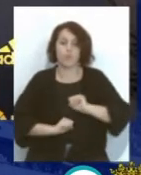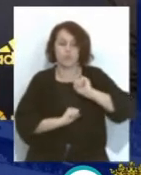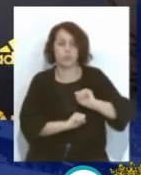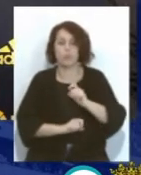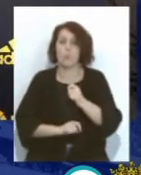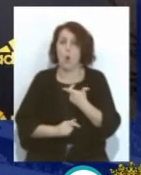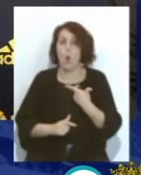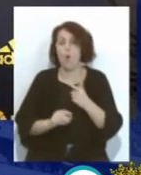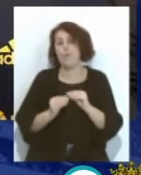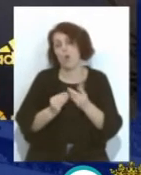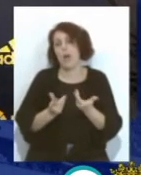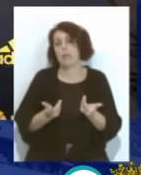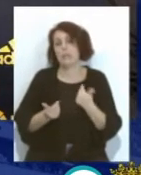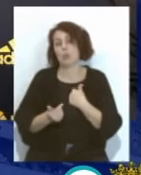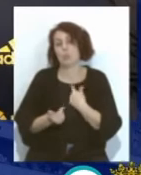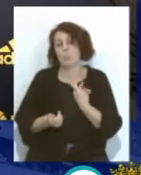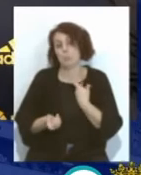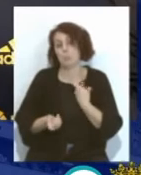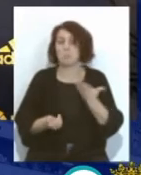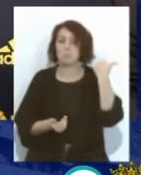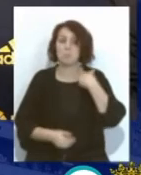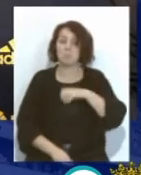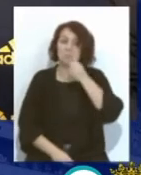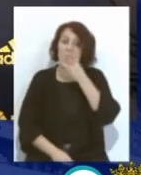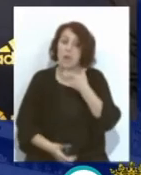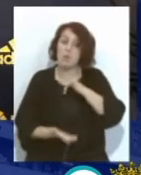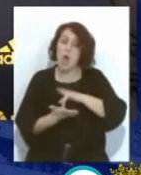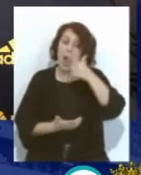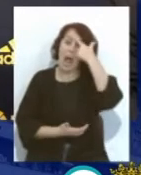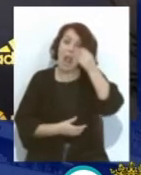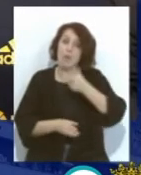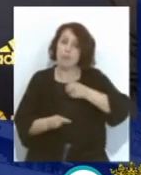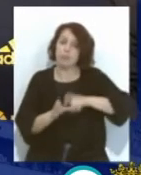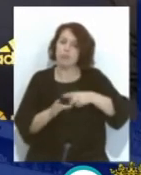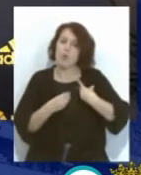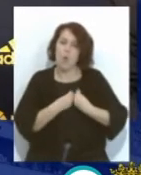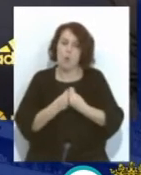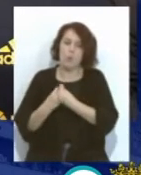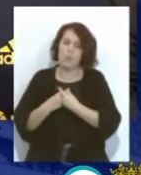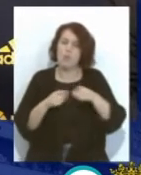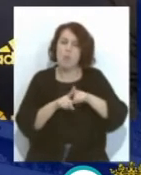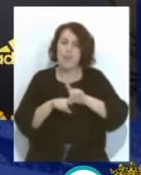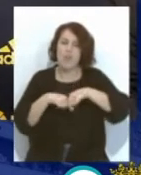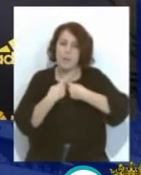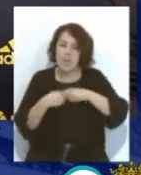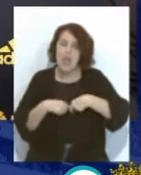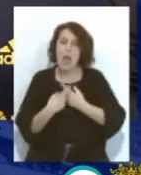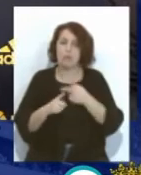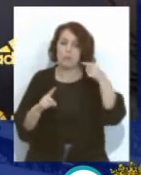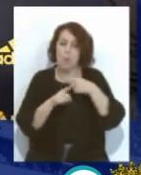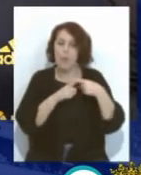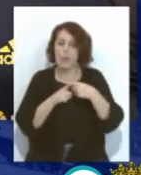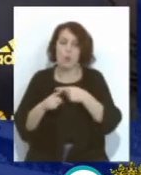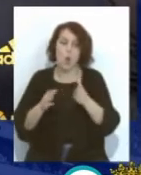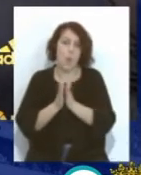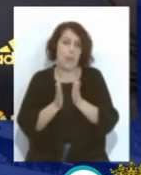El estilo Que yo Bueno Se me dio bien Con el a la vez De estar juntitos Ser todos una familia El ir todos a bueno Los compañeros